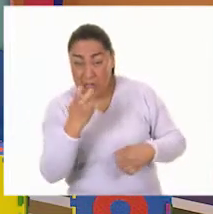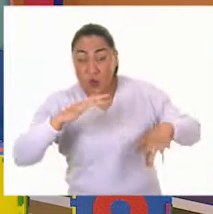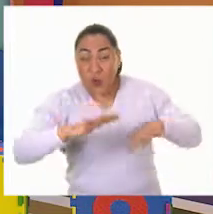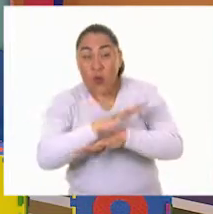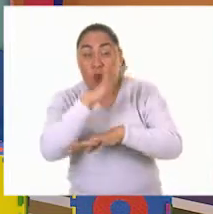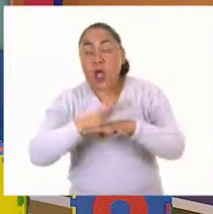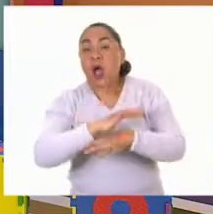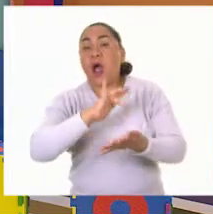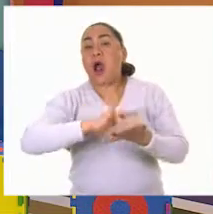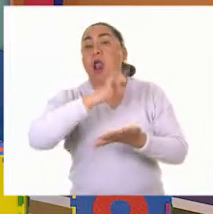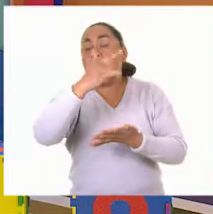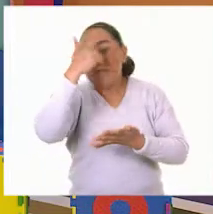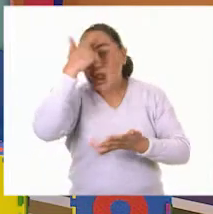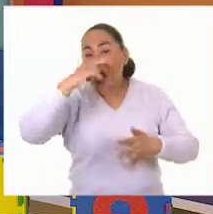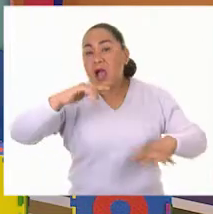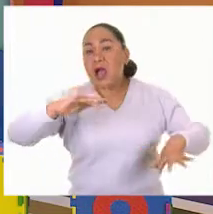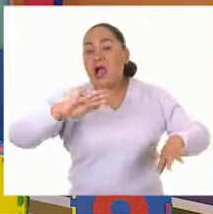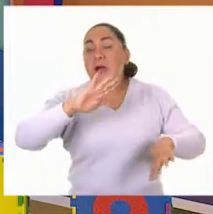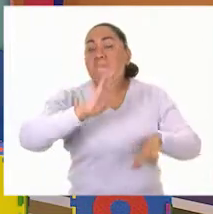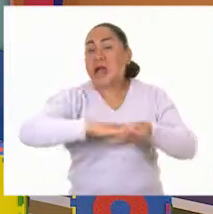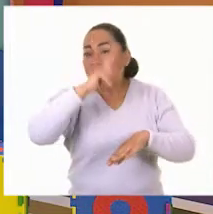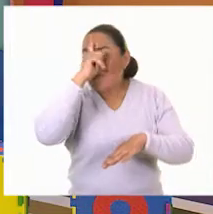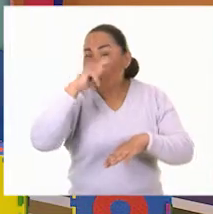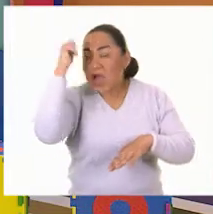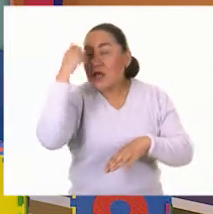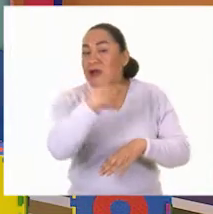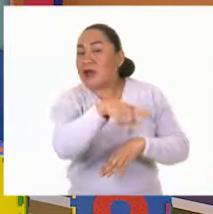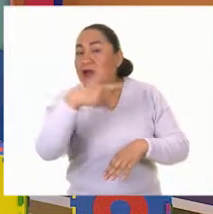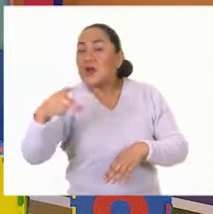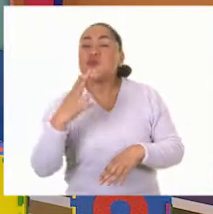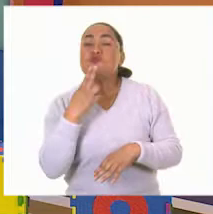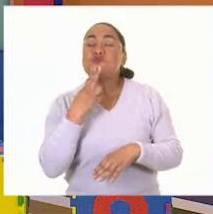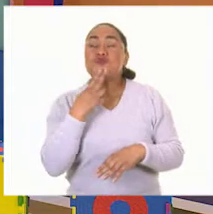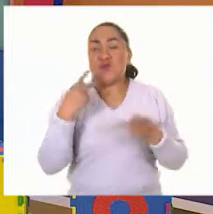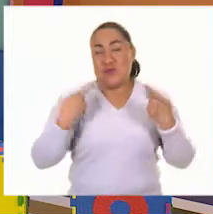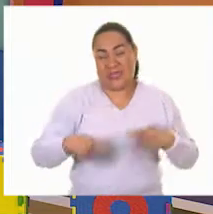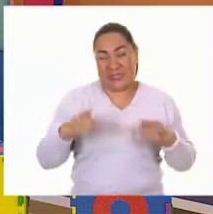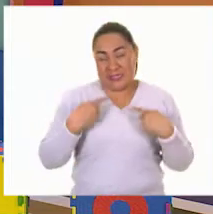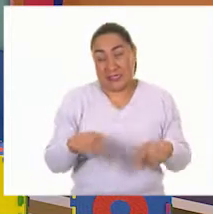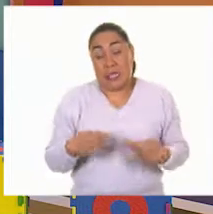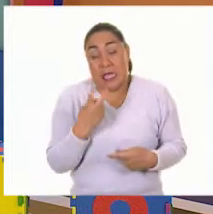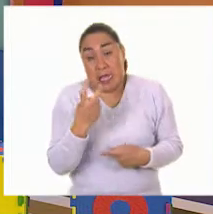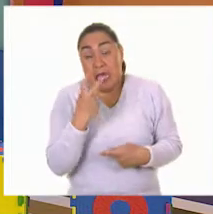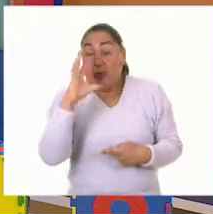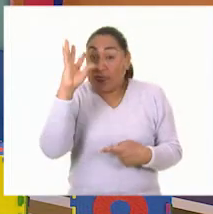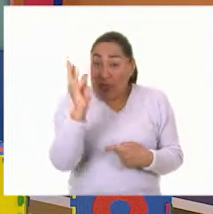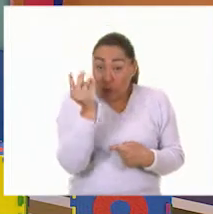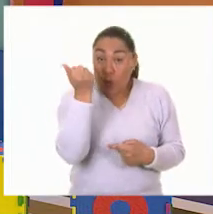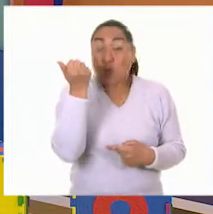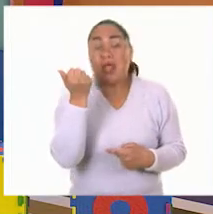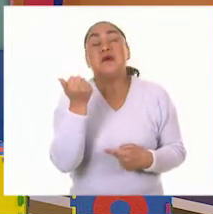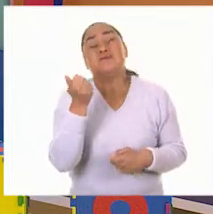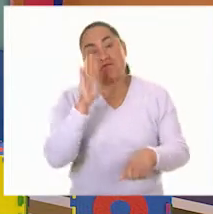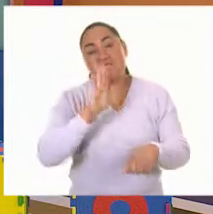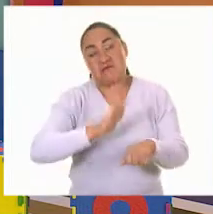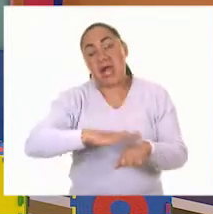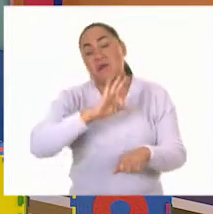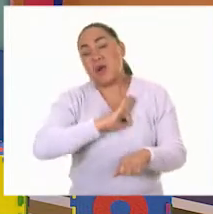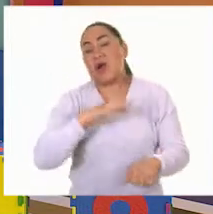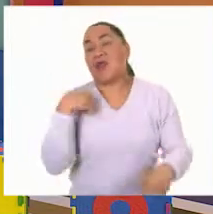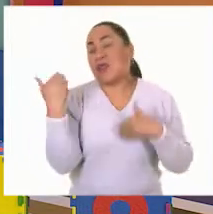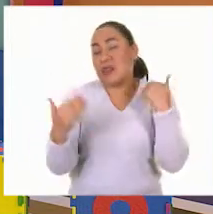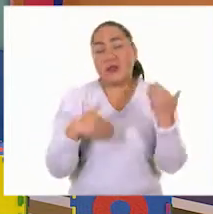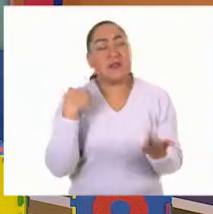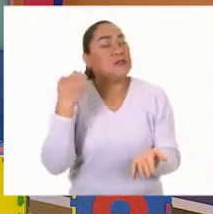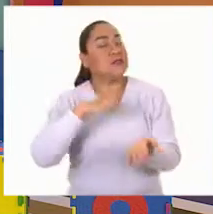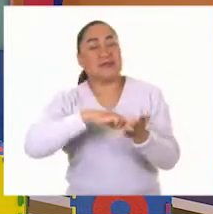facilitar el trabajo de las personas. Y con la tecnología, también nosotros nos podemos divertir. En este caso, por